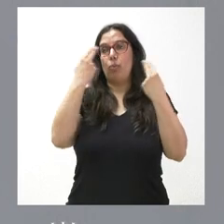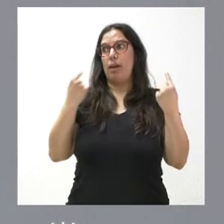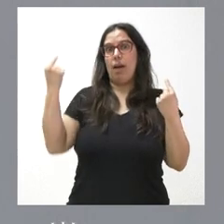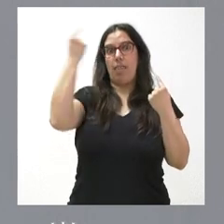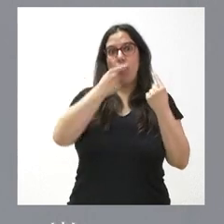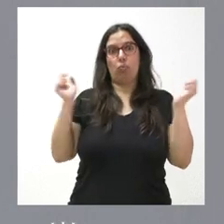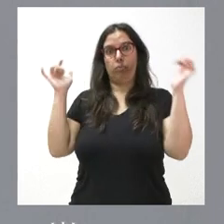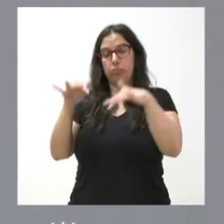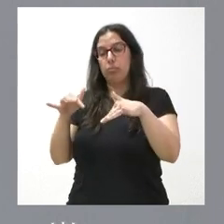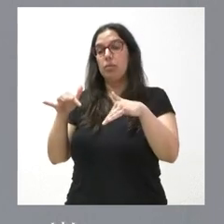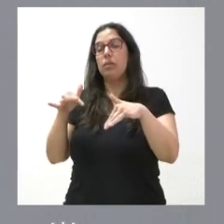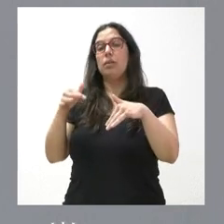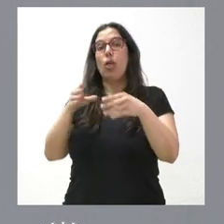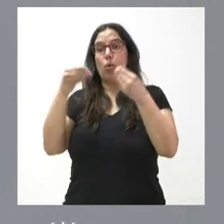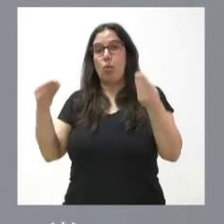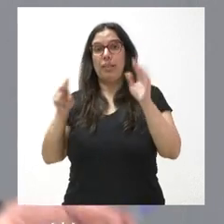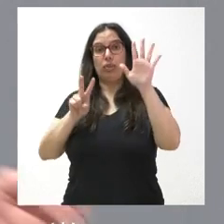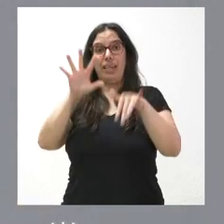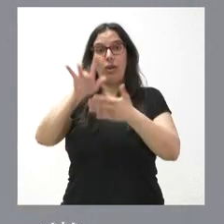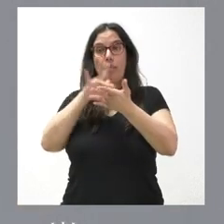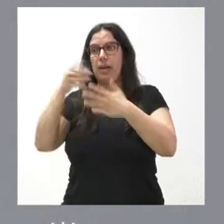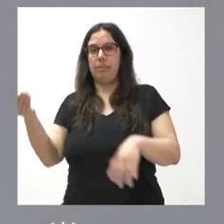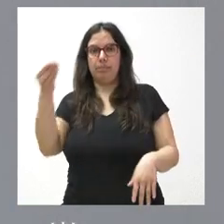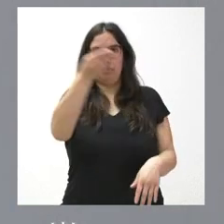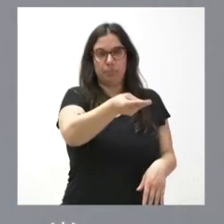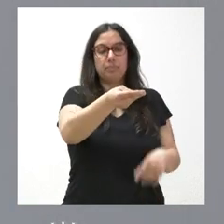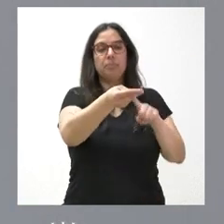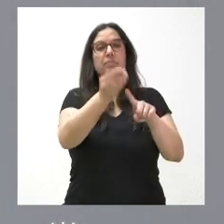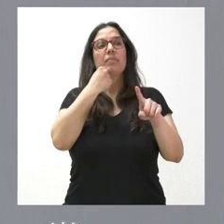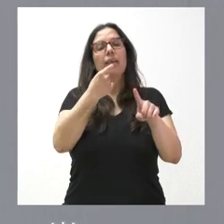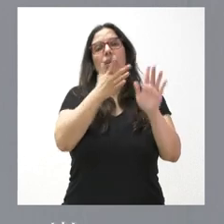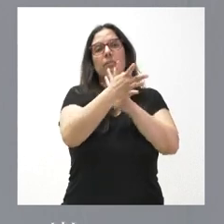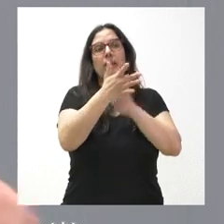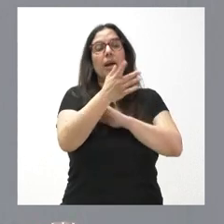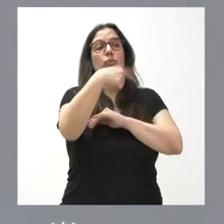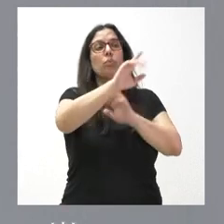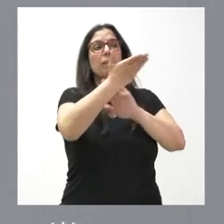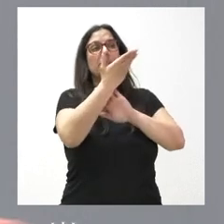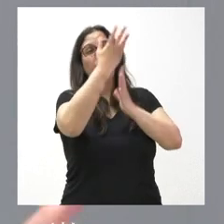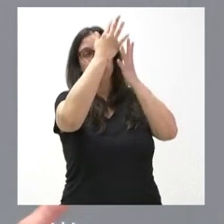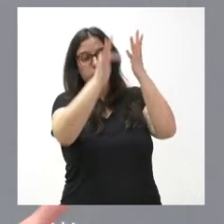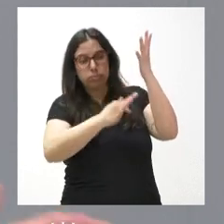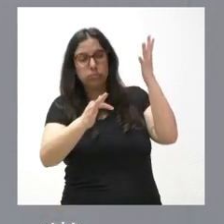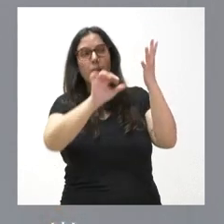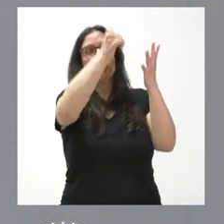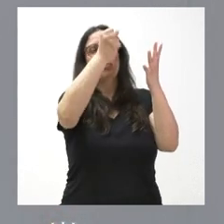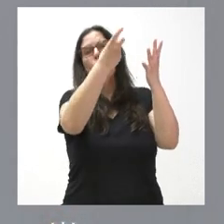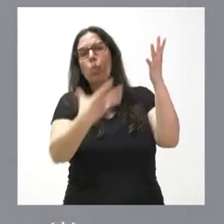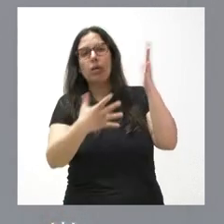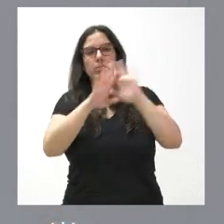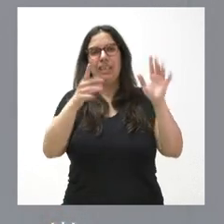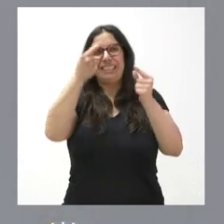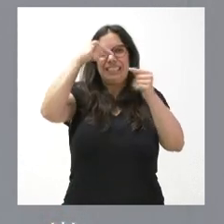entregó esas 75 páginas, hizo una referencia de que parte de las alegaciones se habían analizado o no, pero en reunión no dio tiempo a